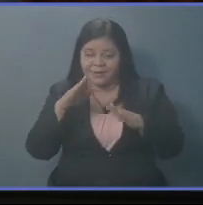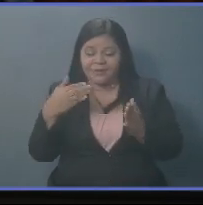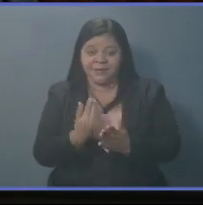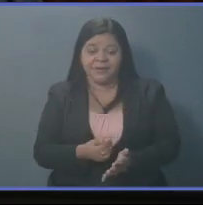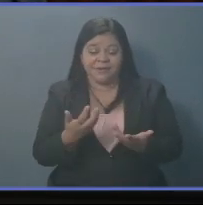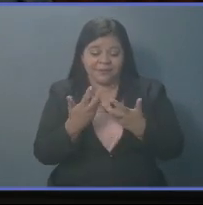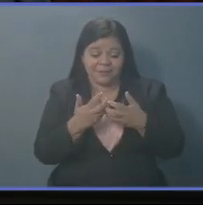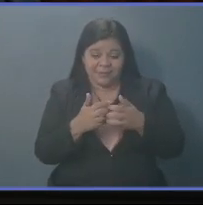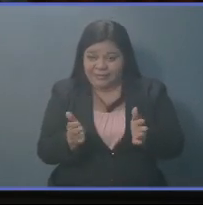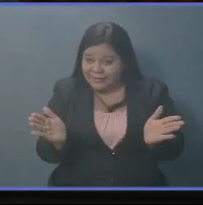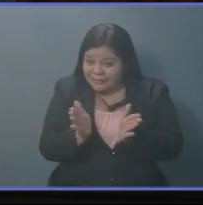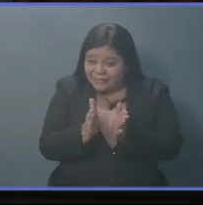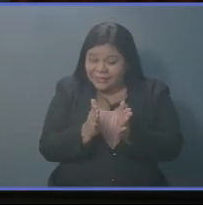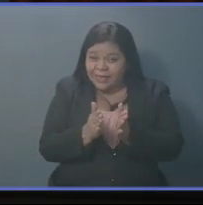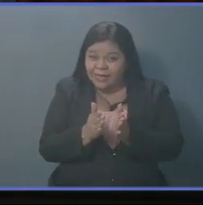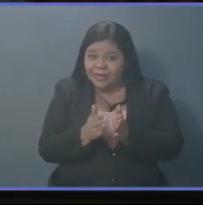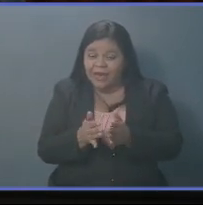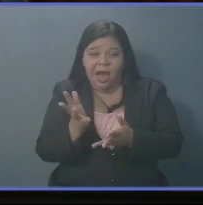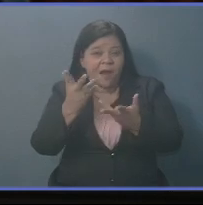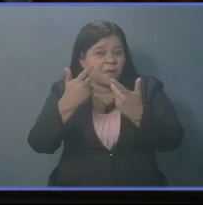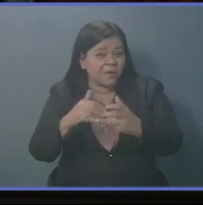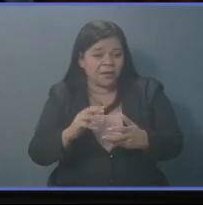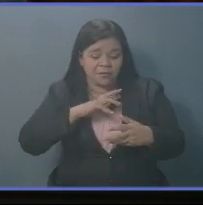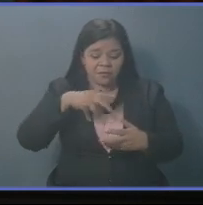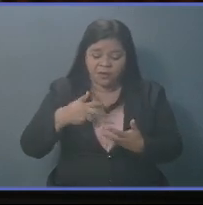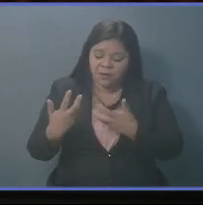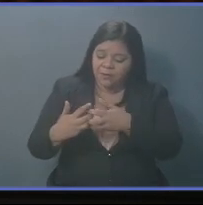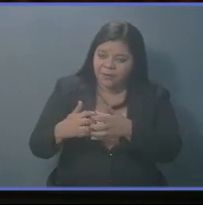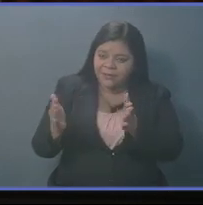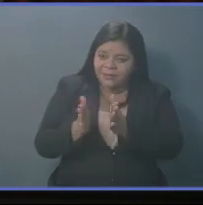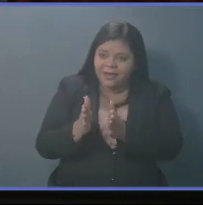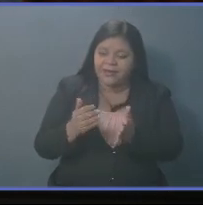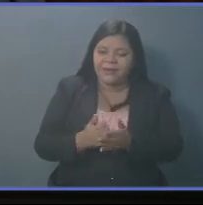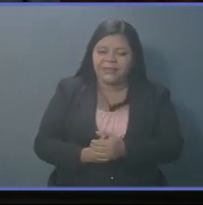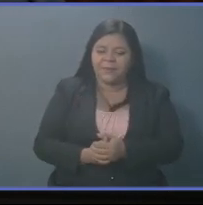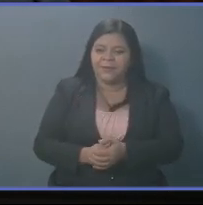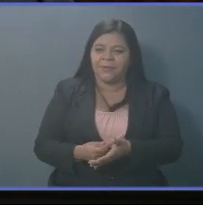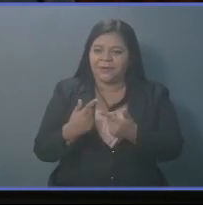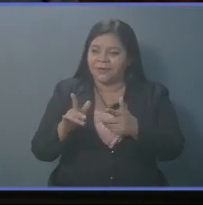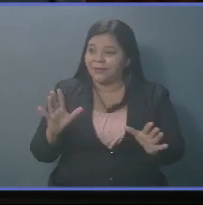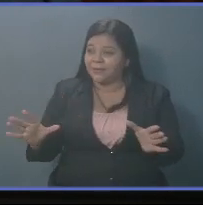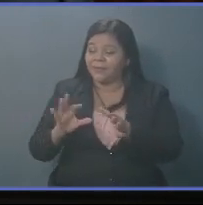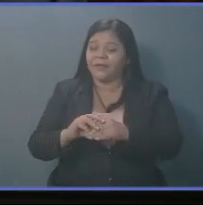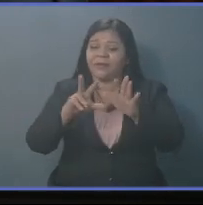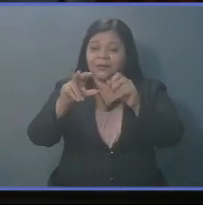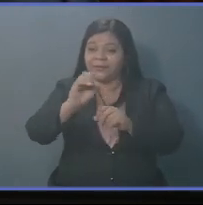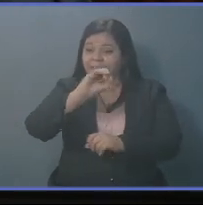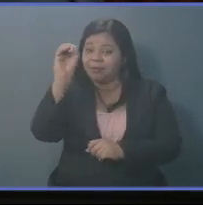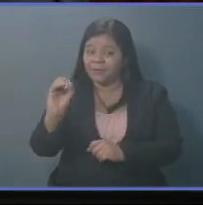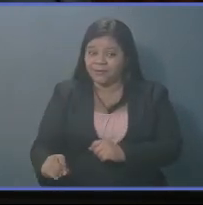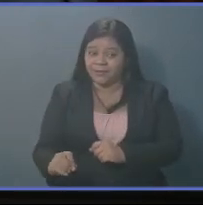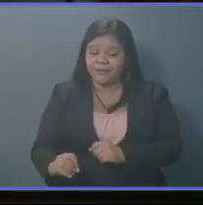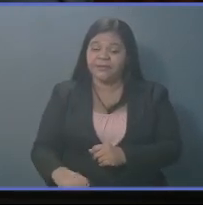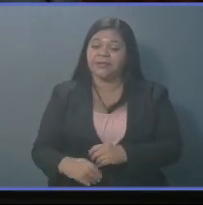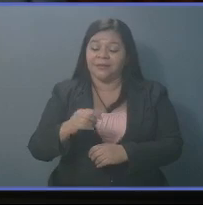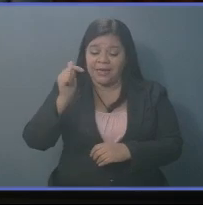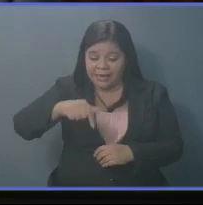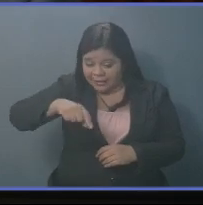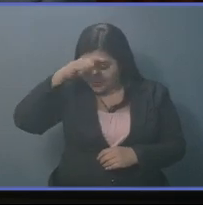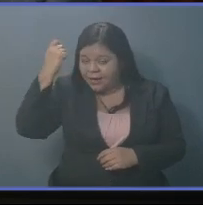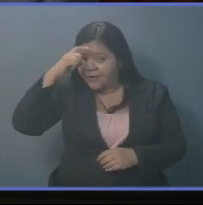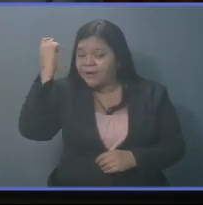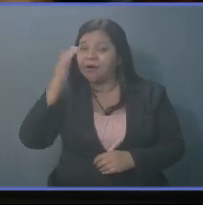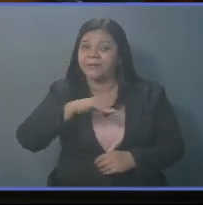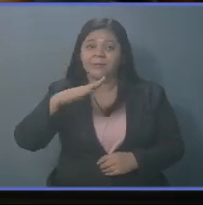micro, pequeños y medianos empresarios son los que contribuyen con el 80% del empleo de este país.